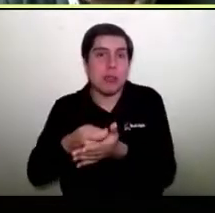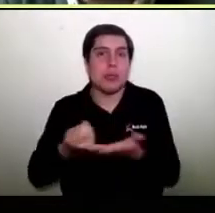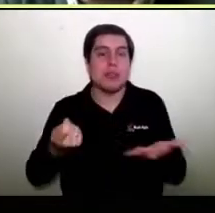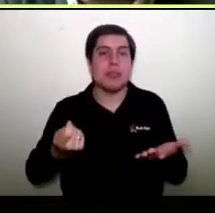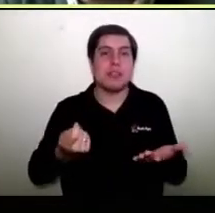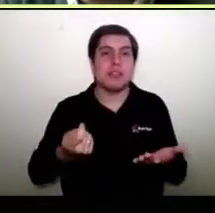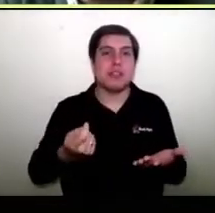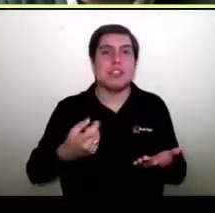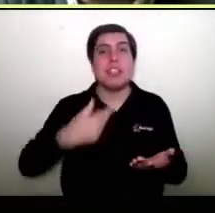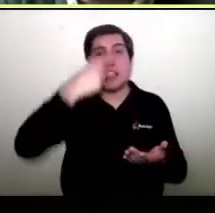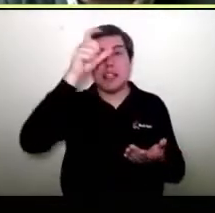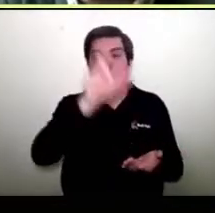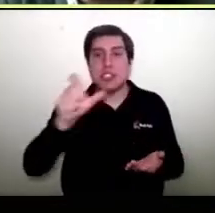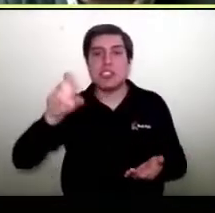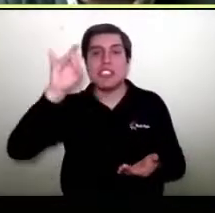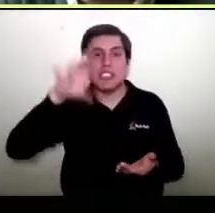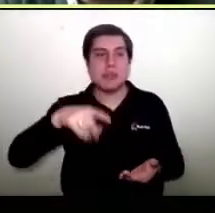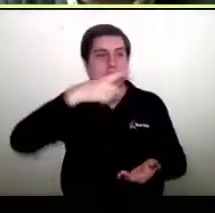sepa que existimos.